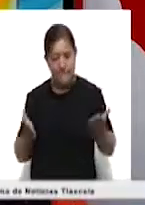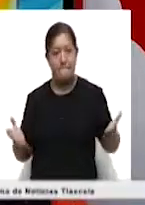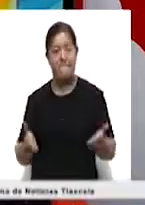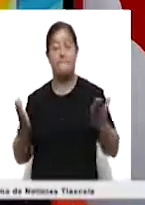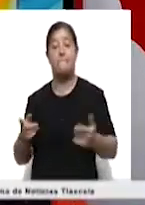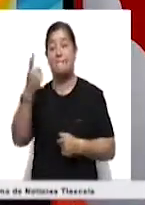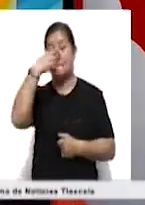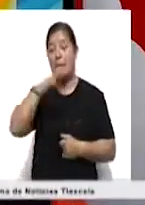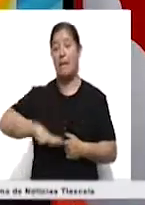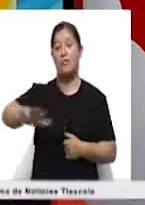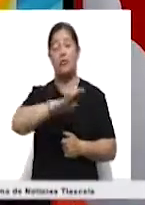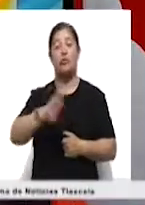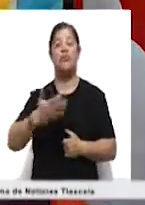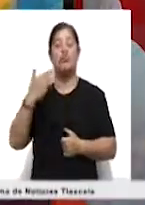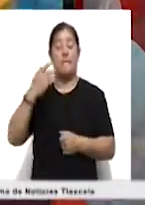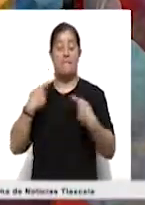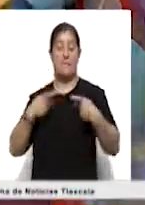riesgo en adultos mayores.